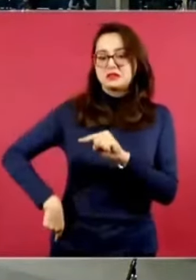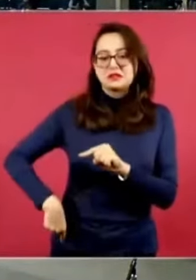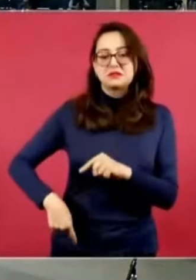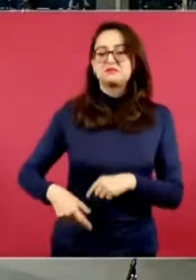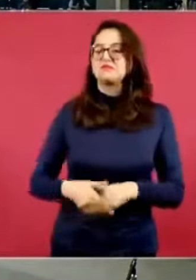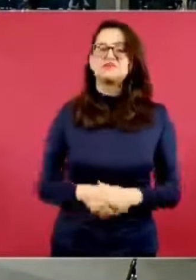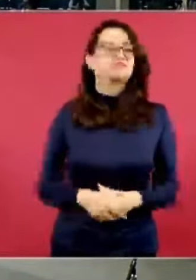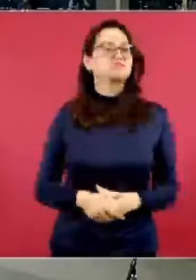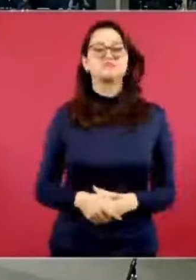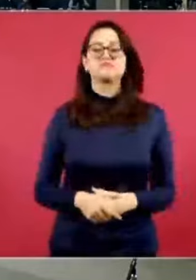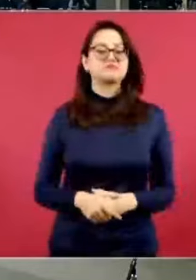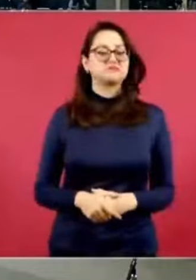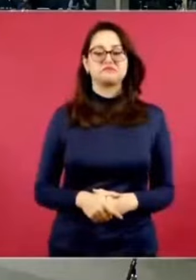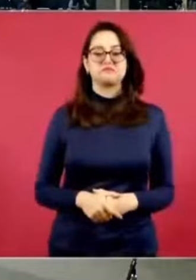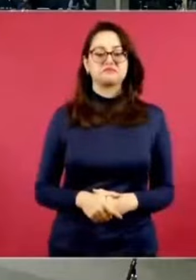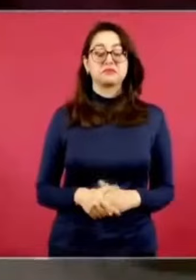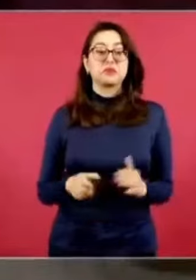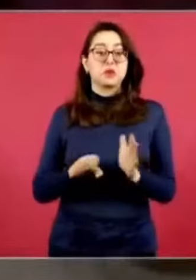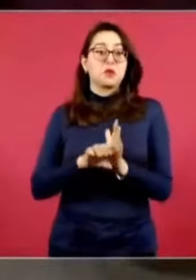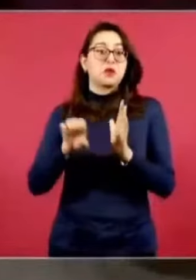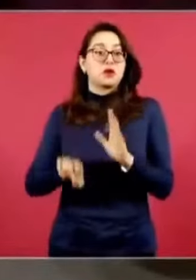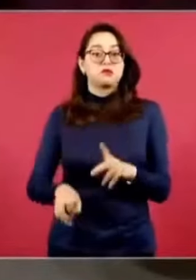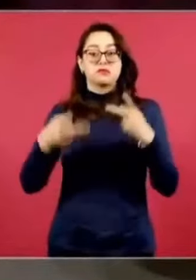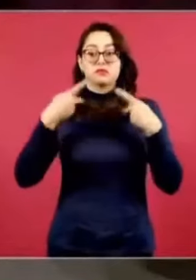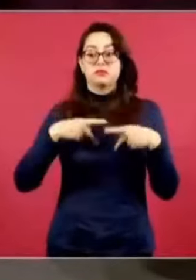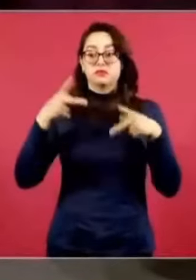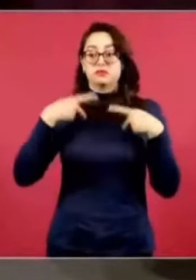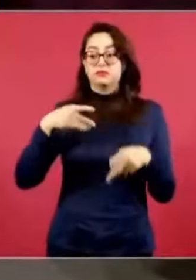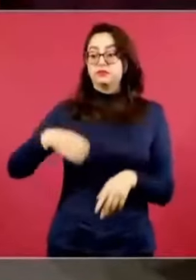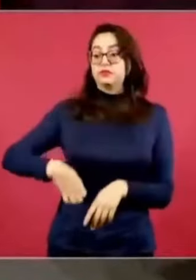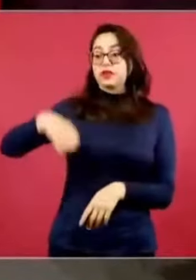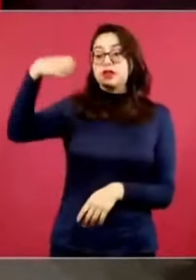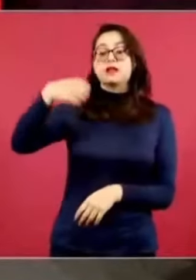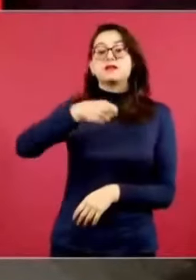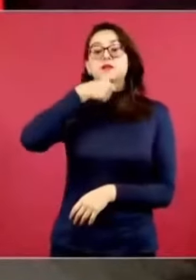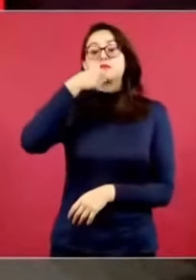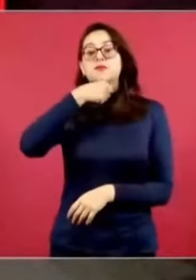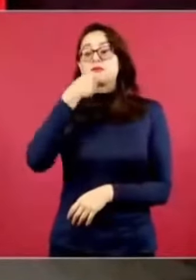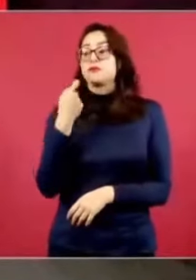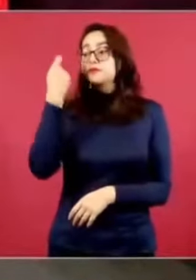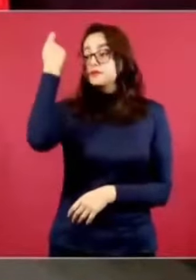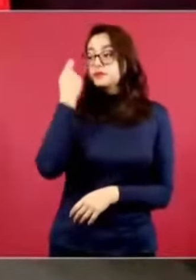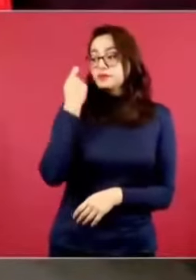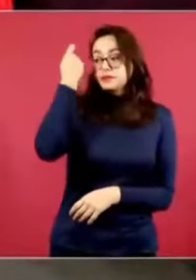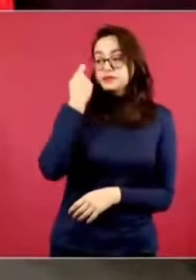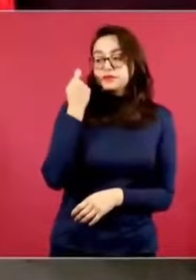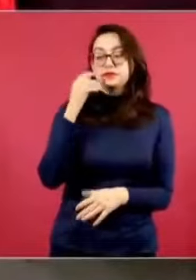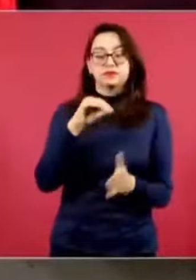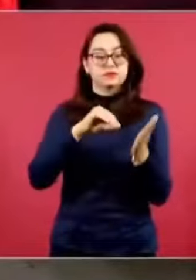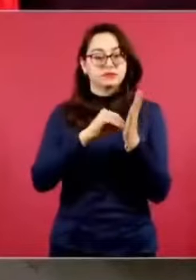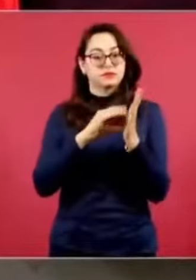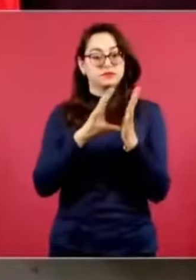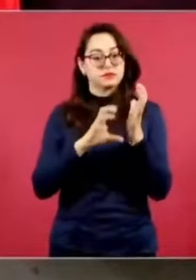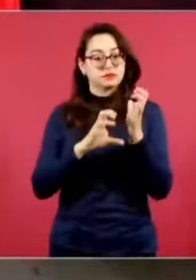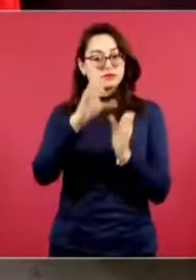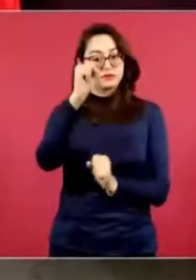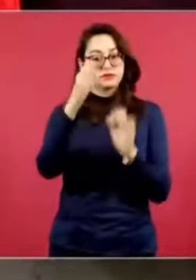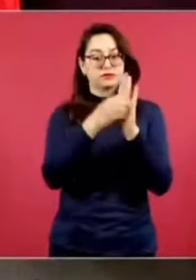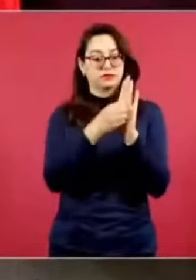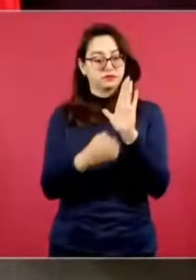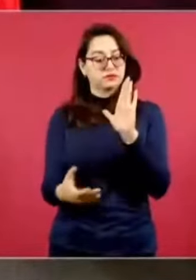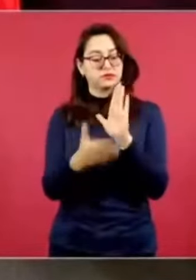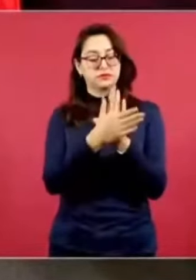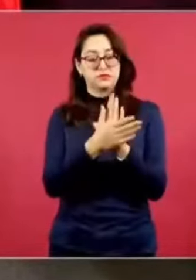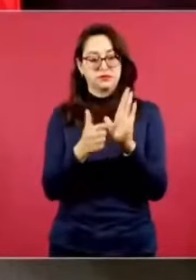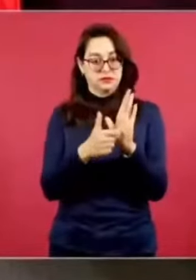transitorio de la Constitución se establece que se deben destinar